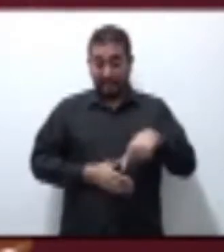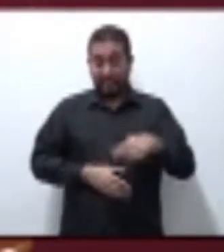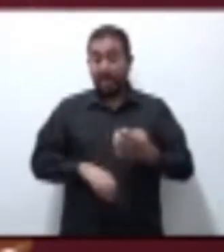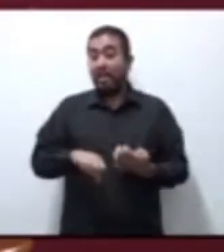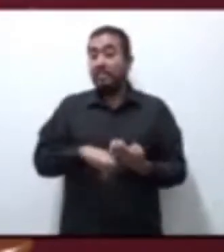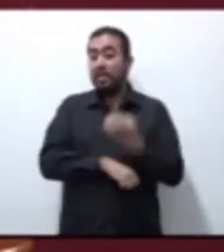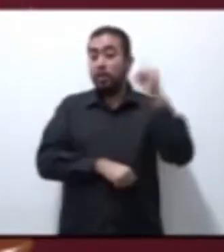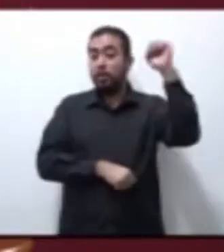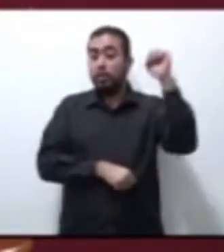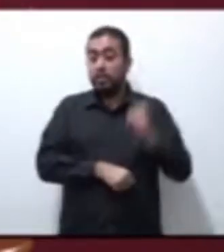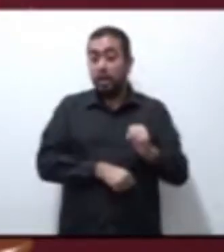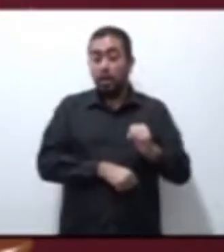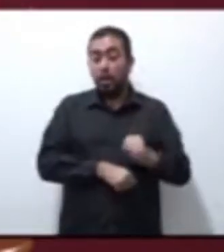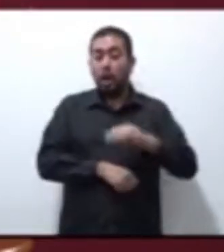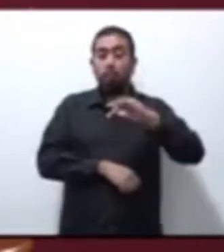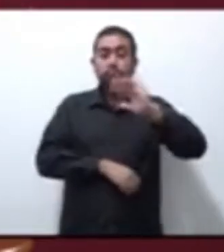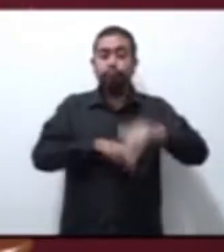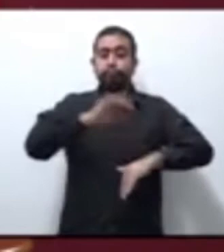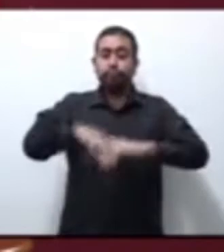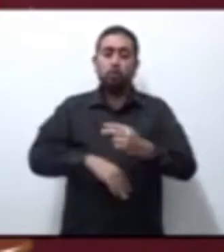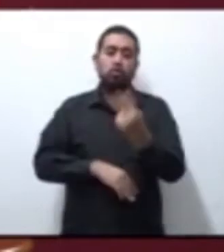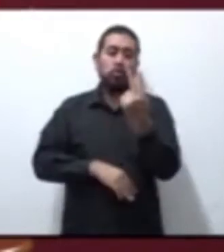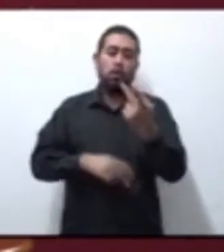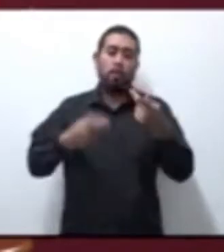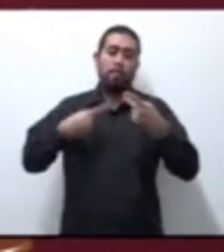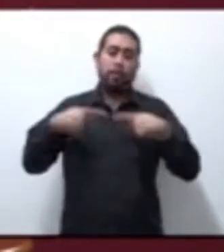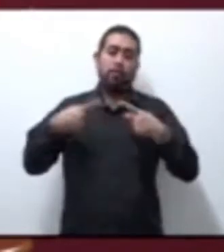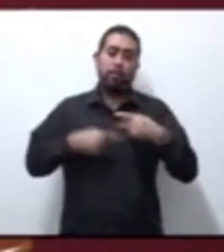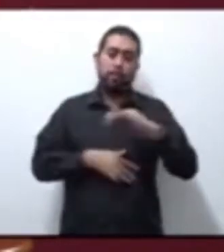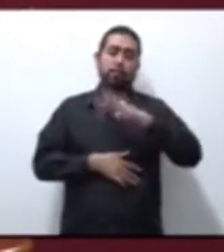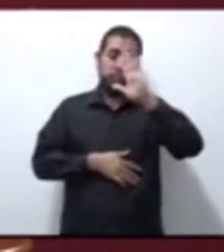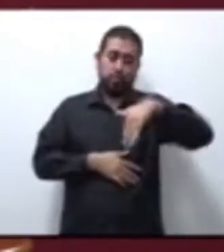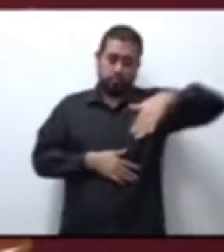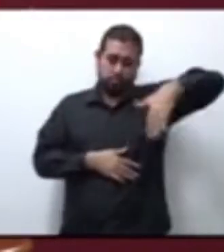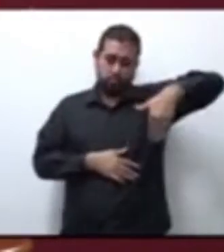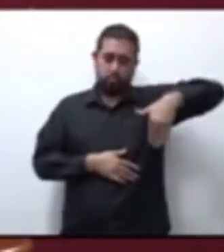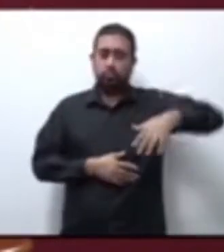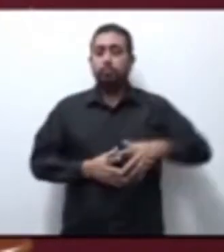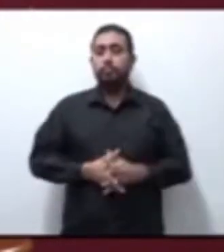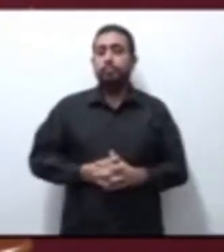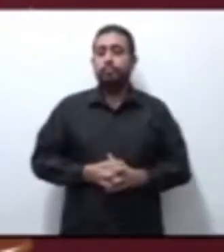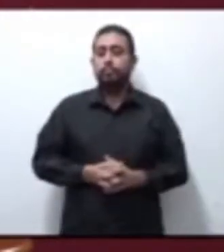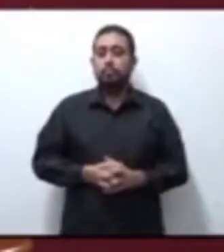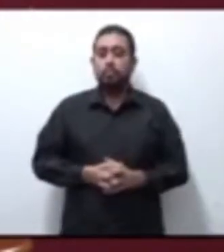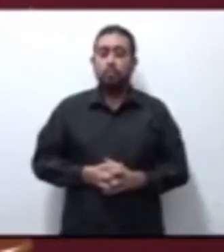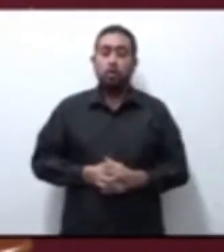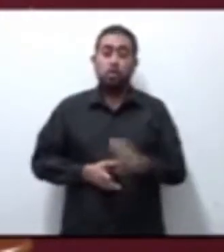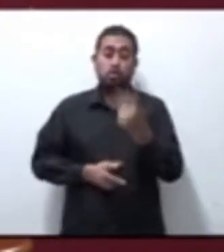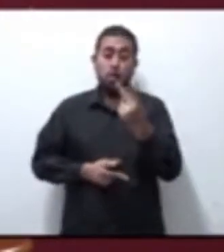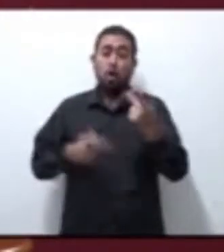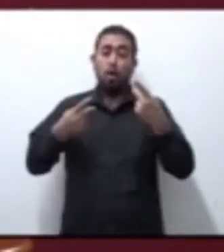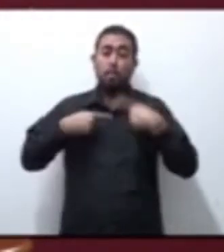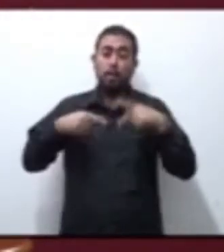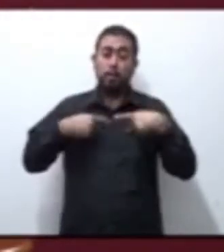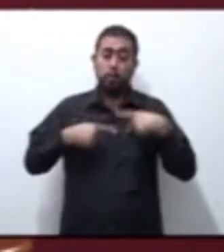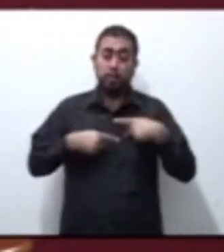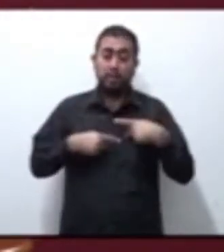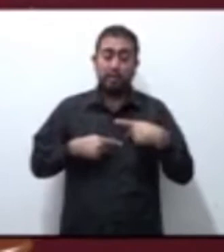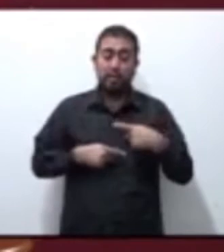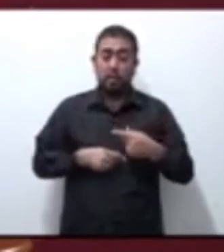a ser alta. Los dos casos de hoy fallecidos fueron personas con cuadros